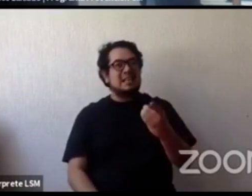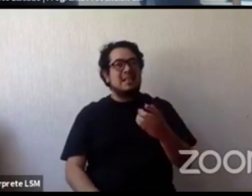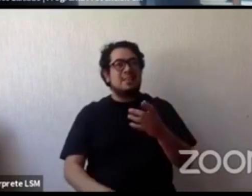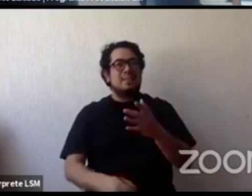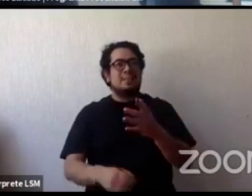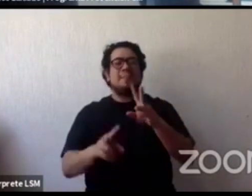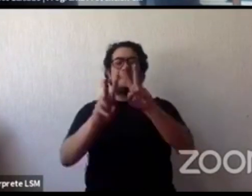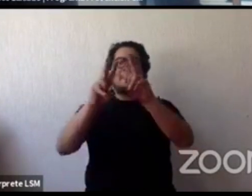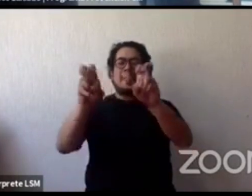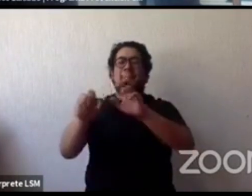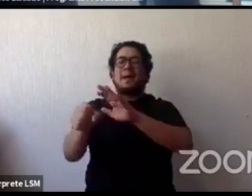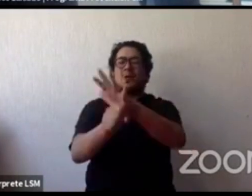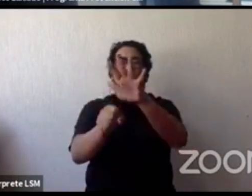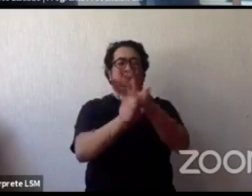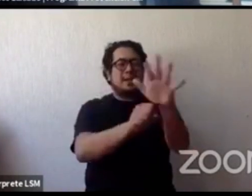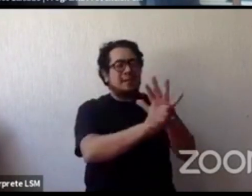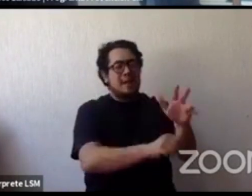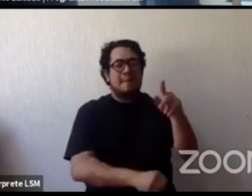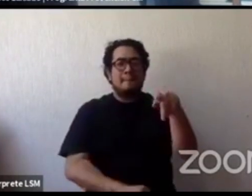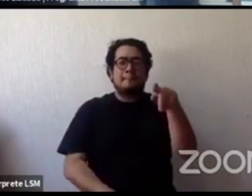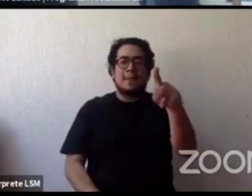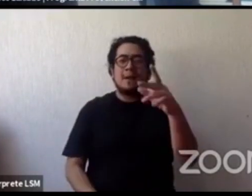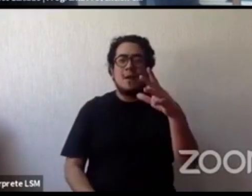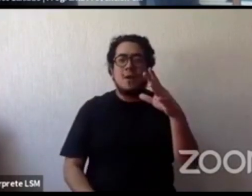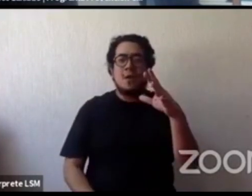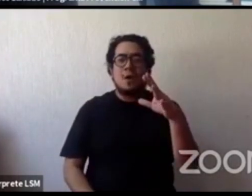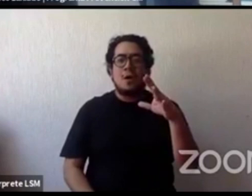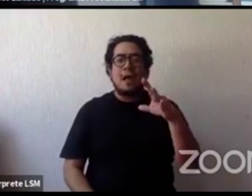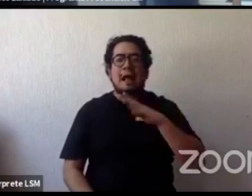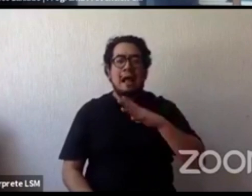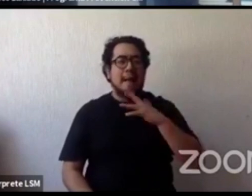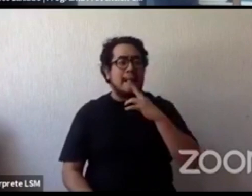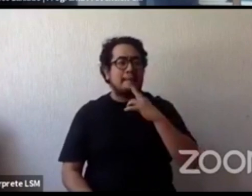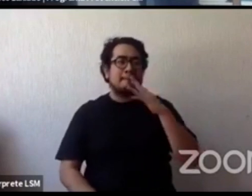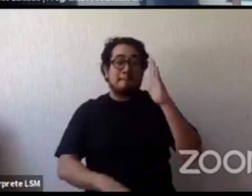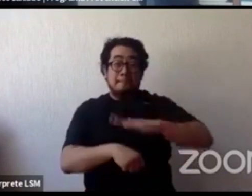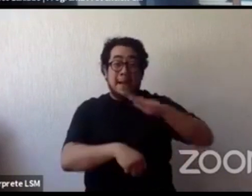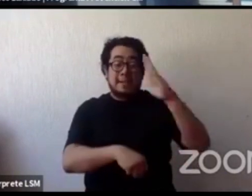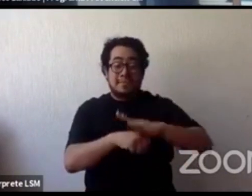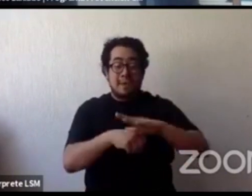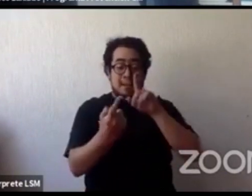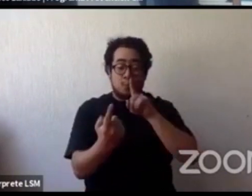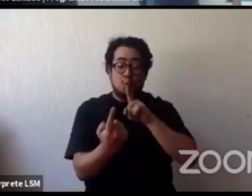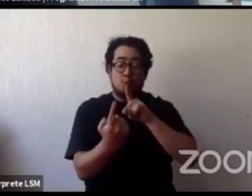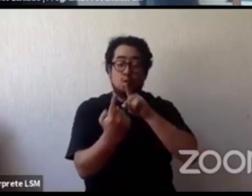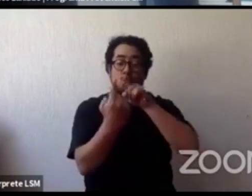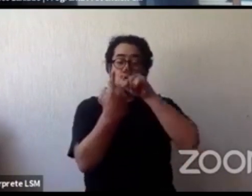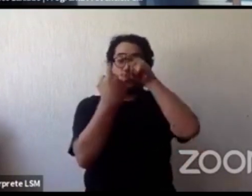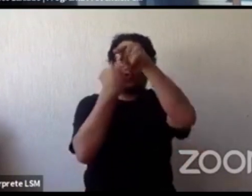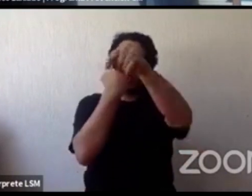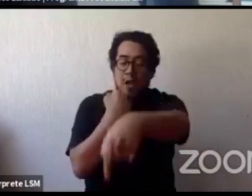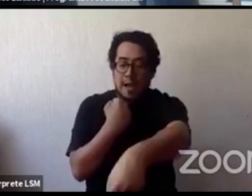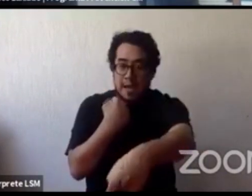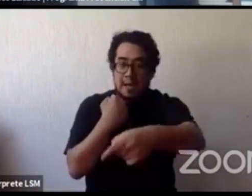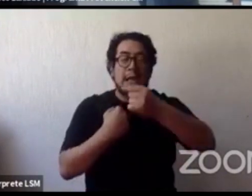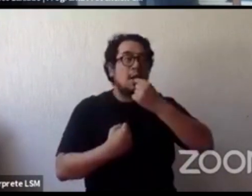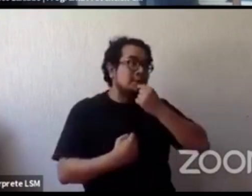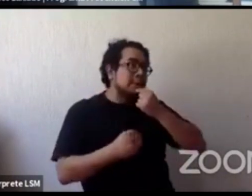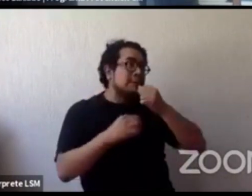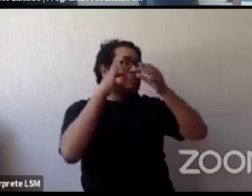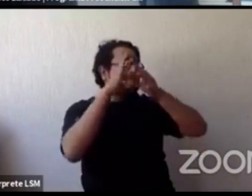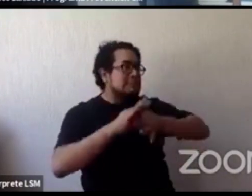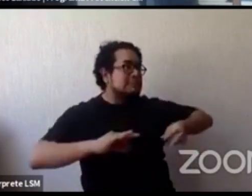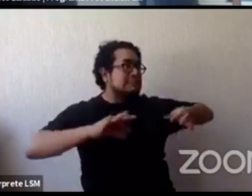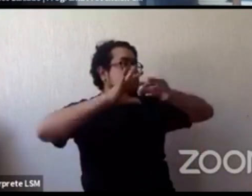sobre todo cuando más intimidad y empatía tenemos con nuestros niños y niñas más garantizamos que nos puedan contar temas tan difíciles como es la